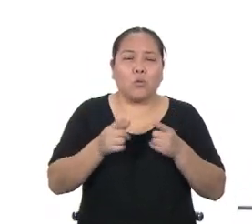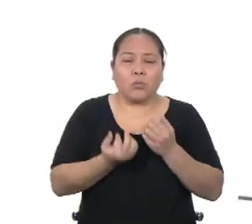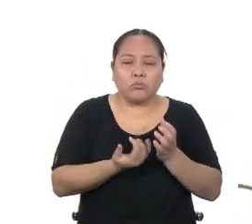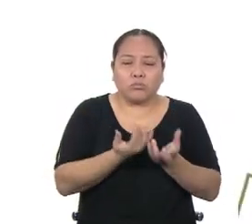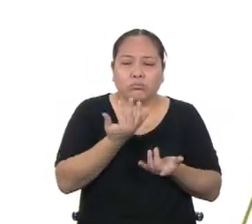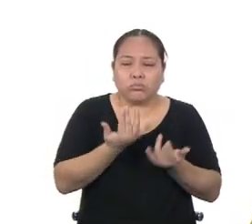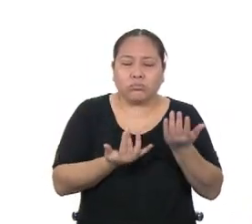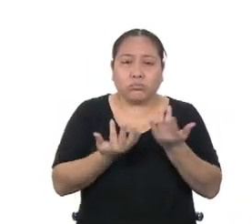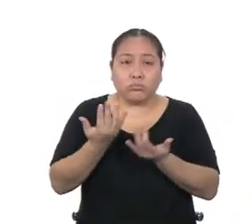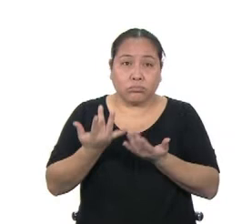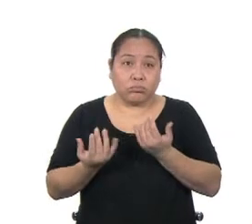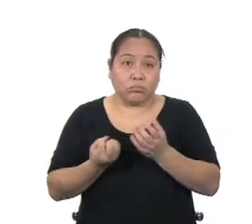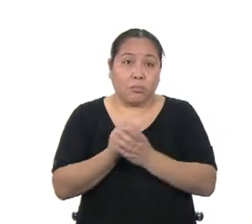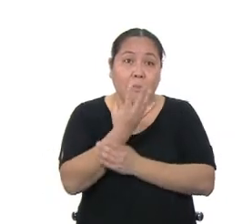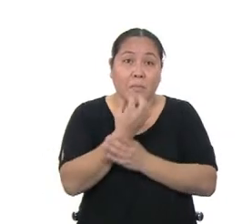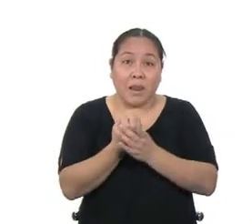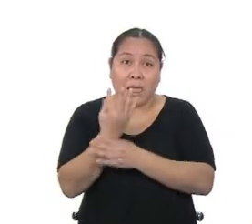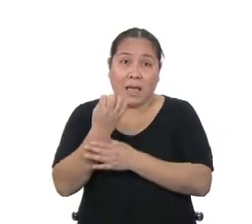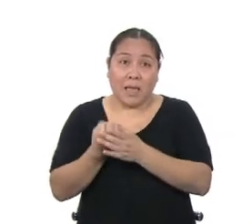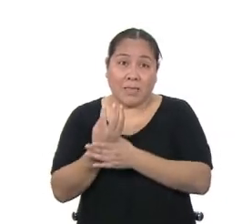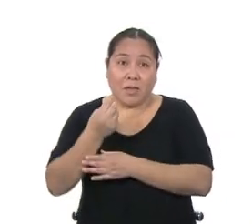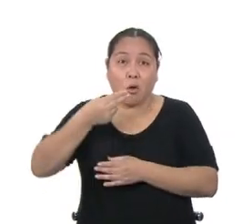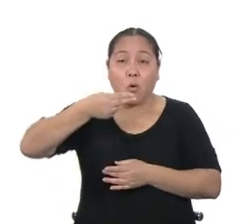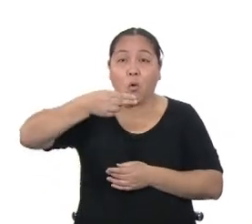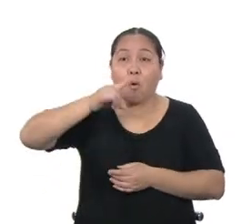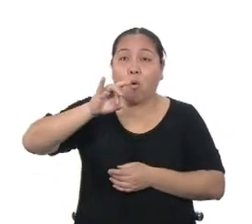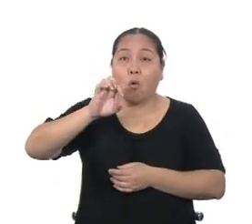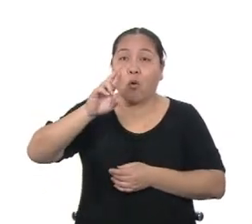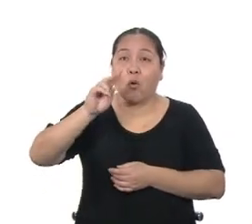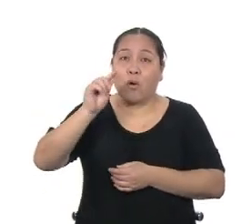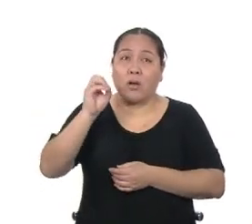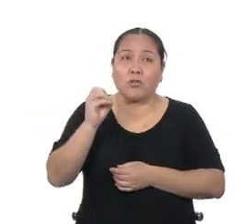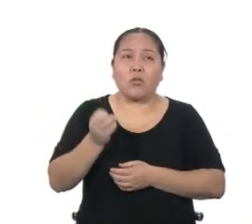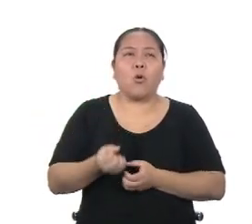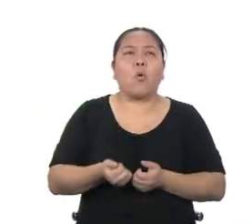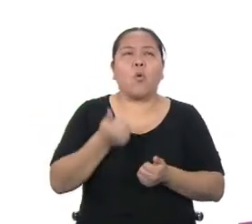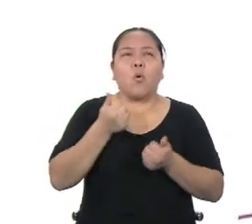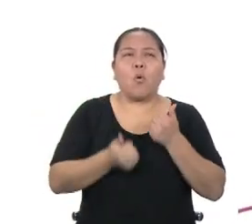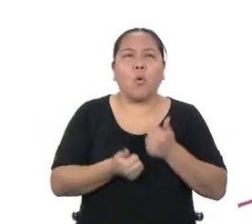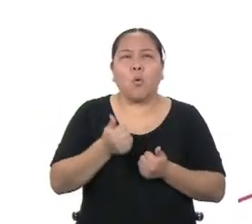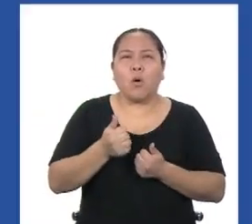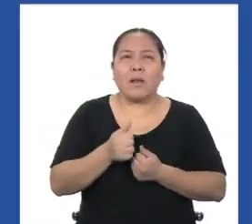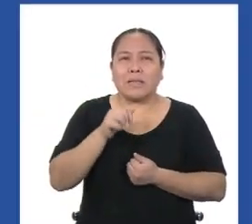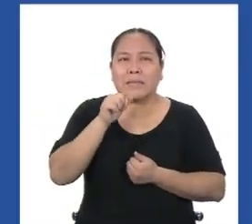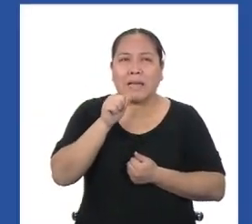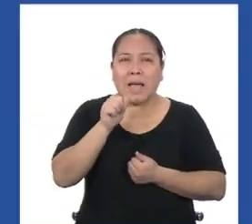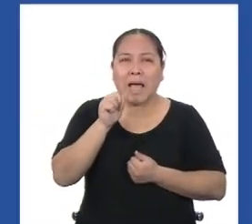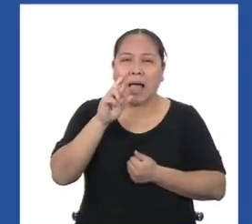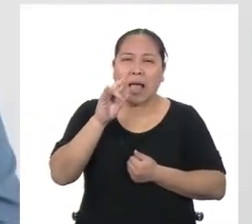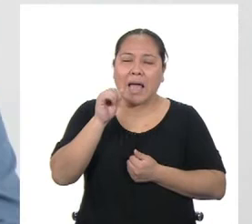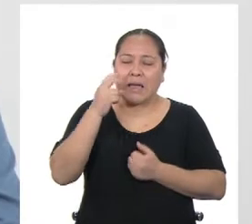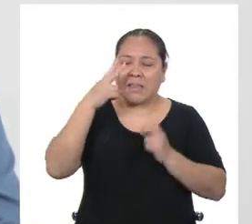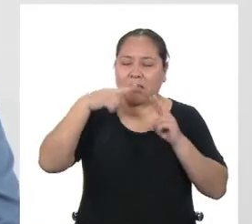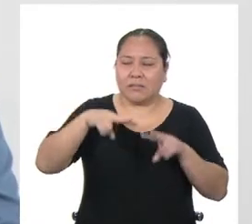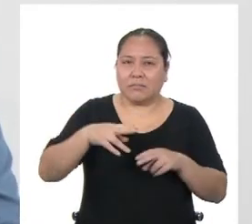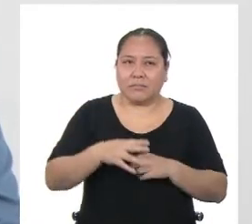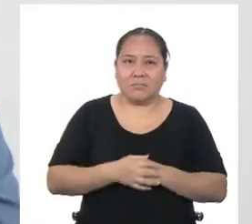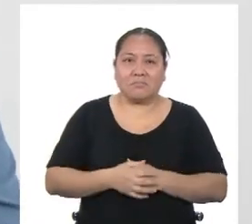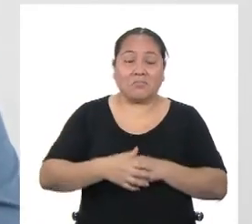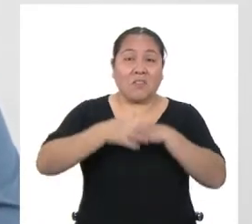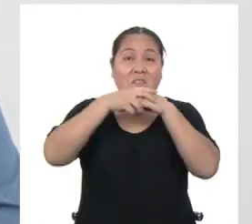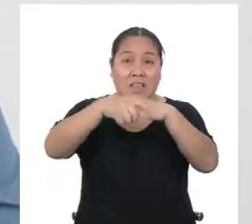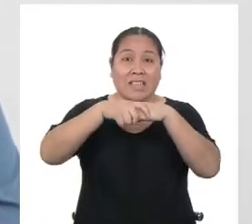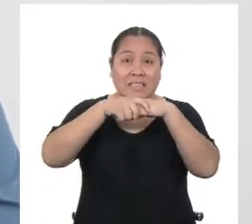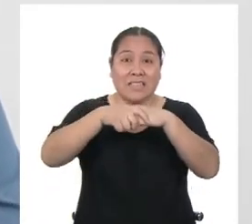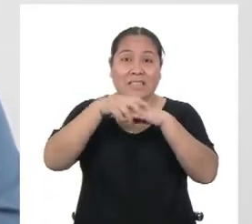biohuerto casero. ¿Cuál es la área que tenemos disponible para hacerlo? Felicitaciones